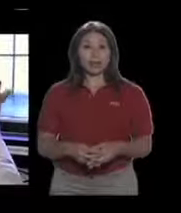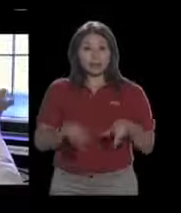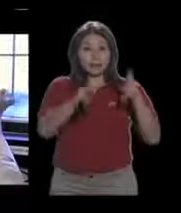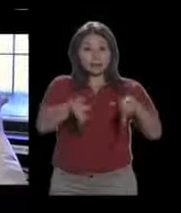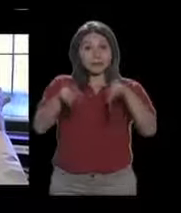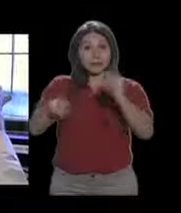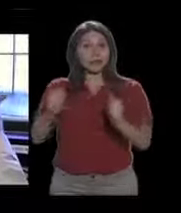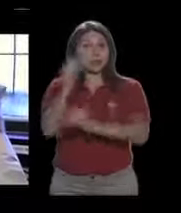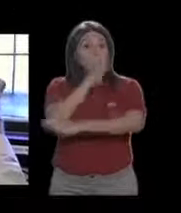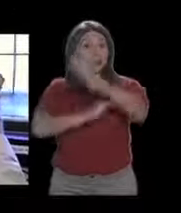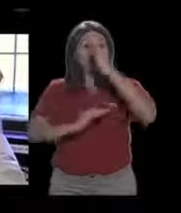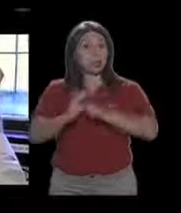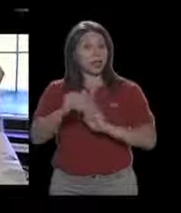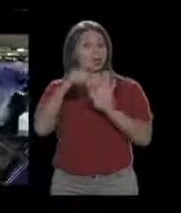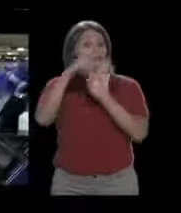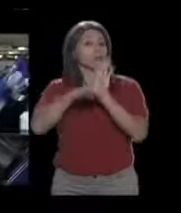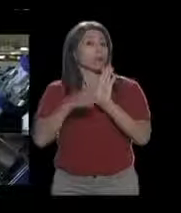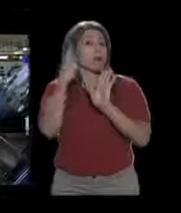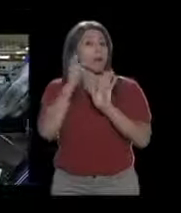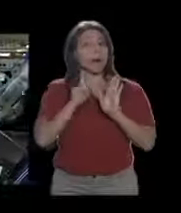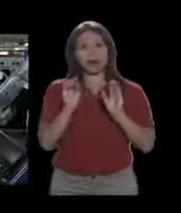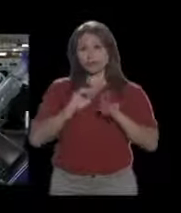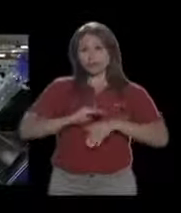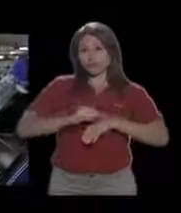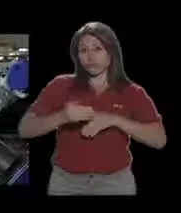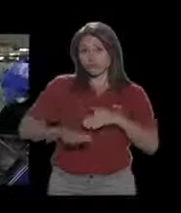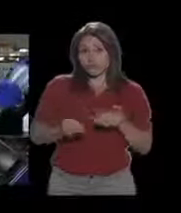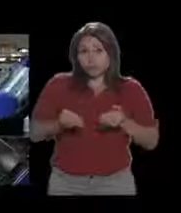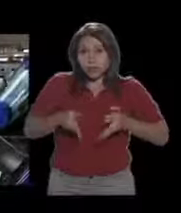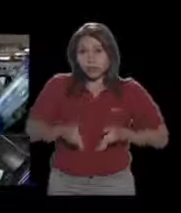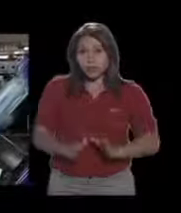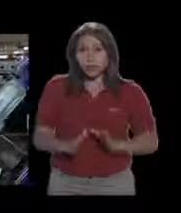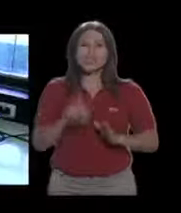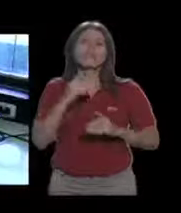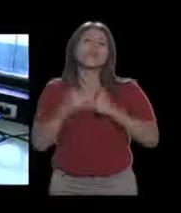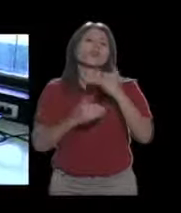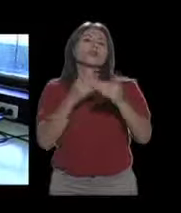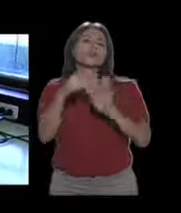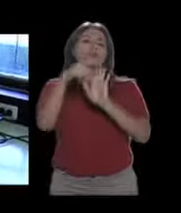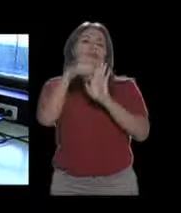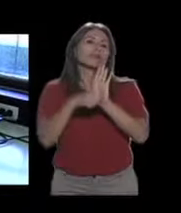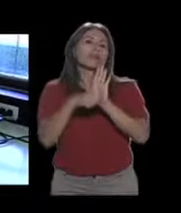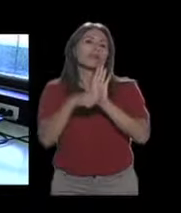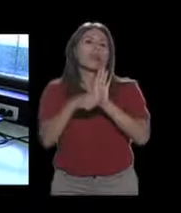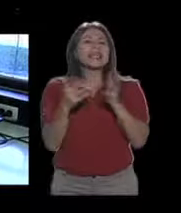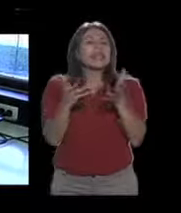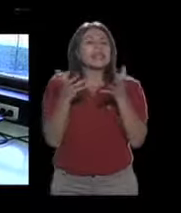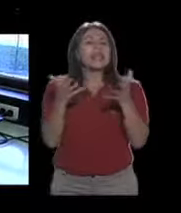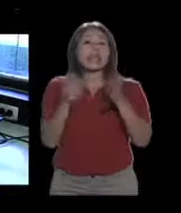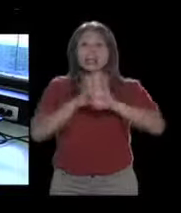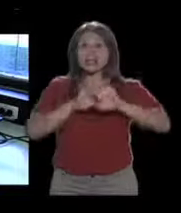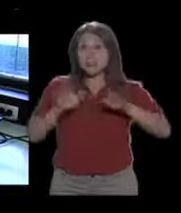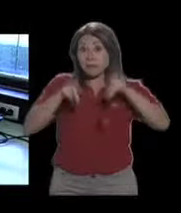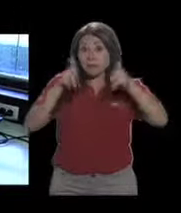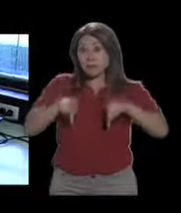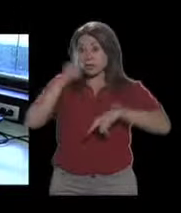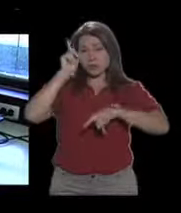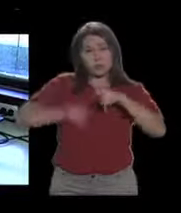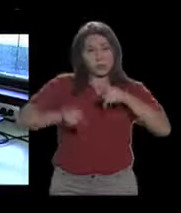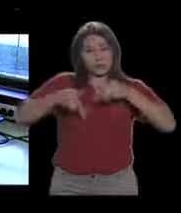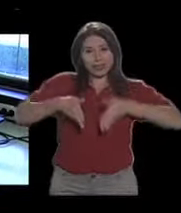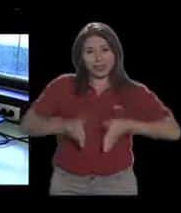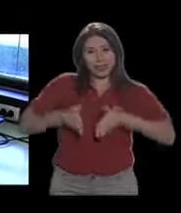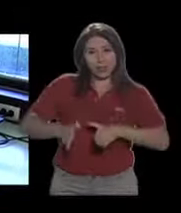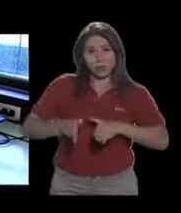La esterilización de personas con discapacidad es el proceso médico en el que con intención se eliminan todas las posibilidades de